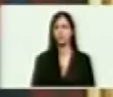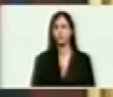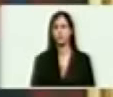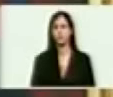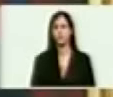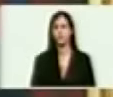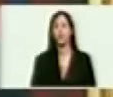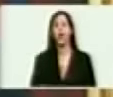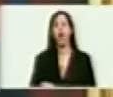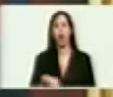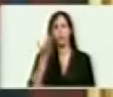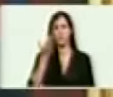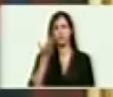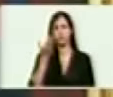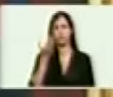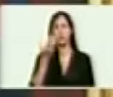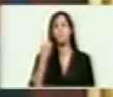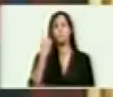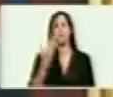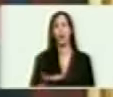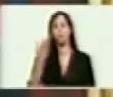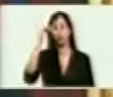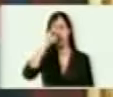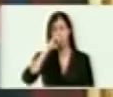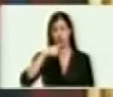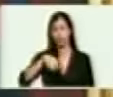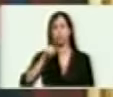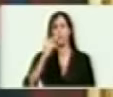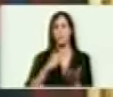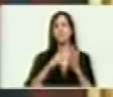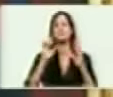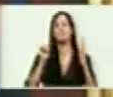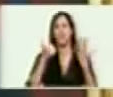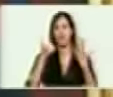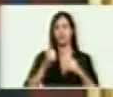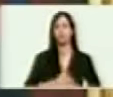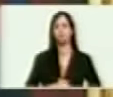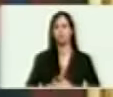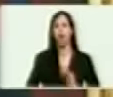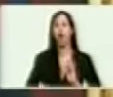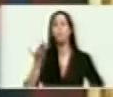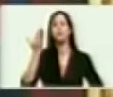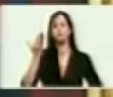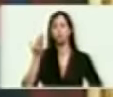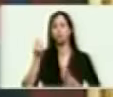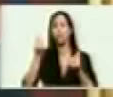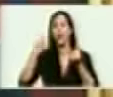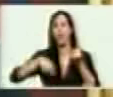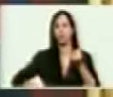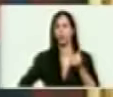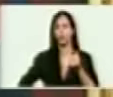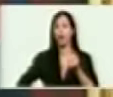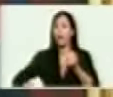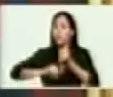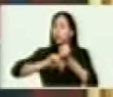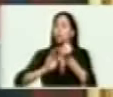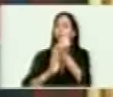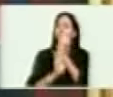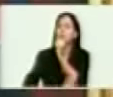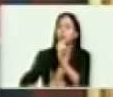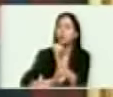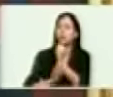Un aumento, primer aumento de este año para defender el ingreso real de los trabajadores y